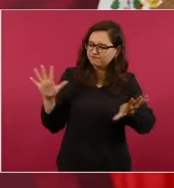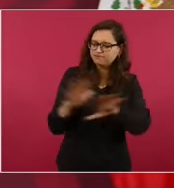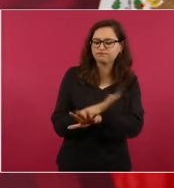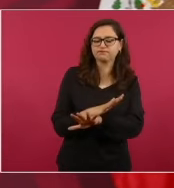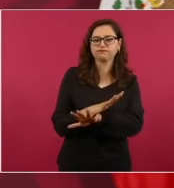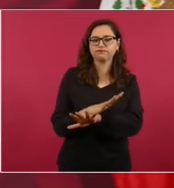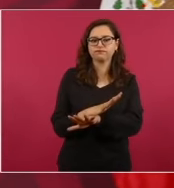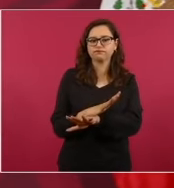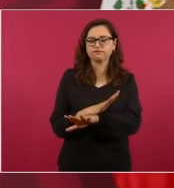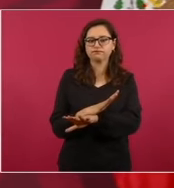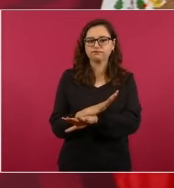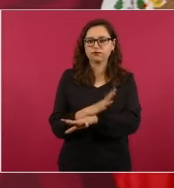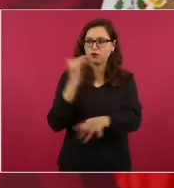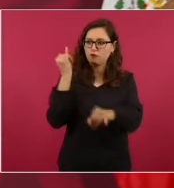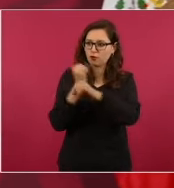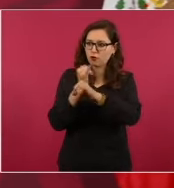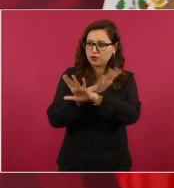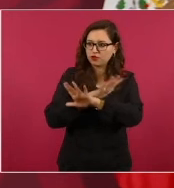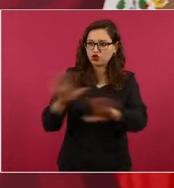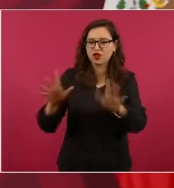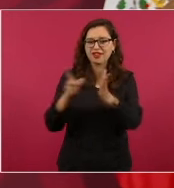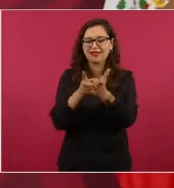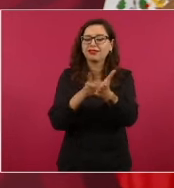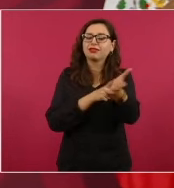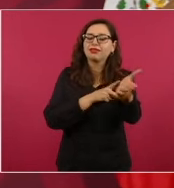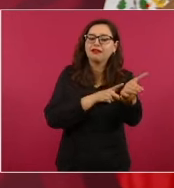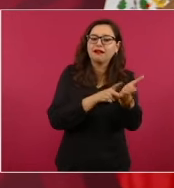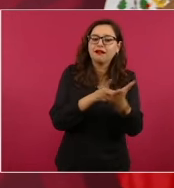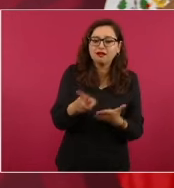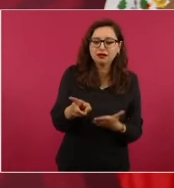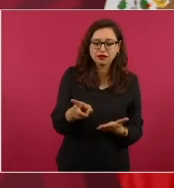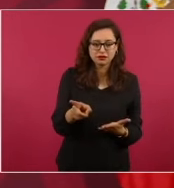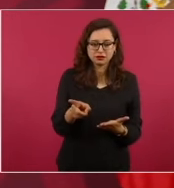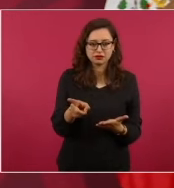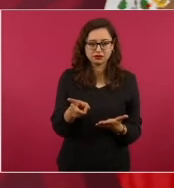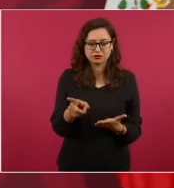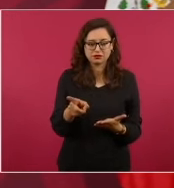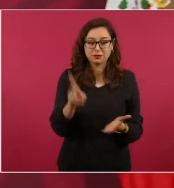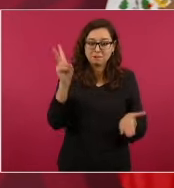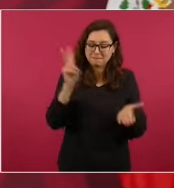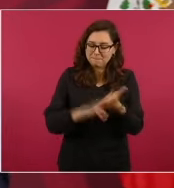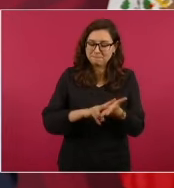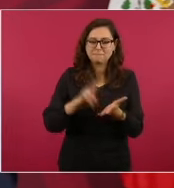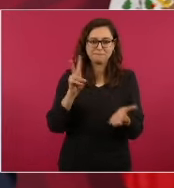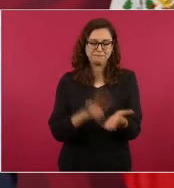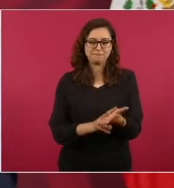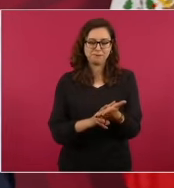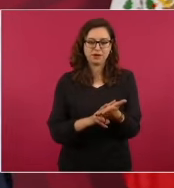el derecho a la información y no